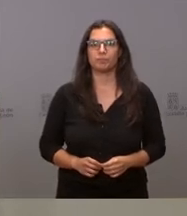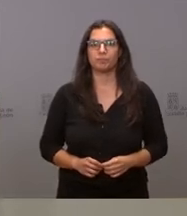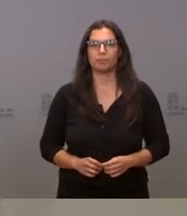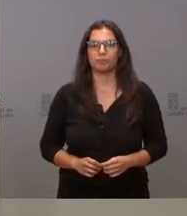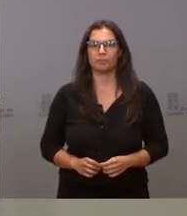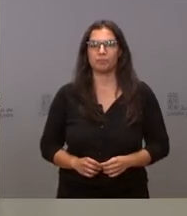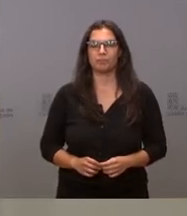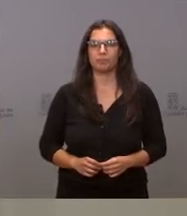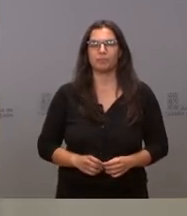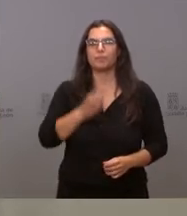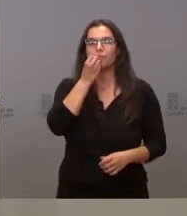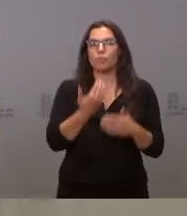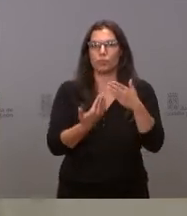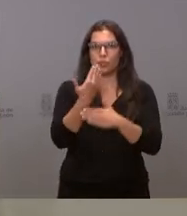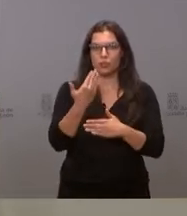Muy buenos días.